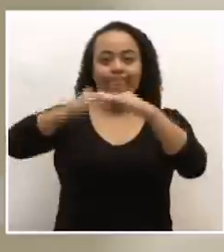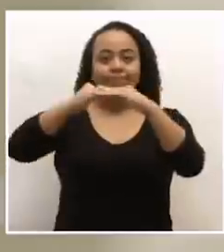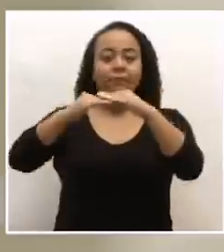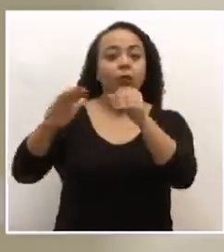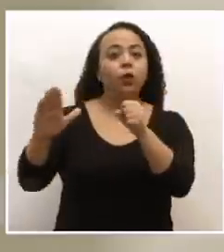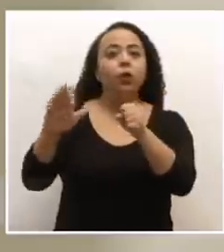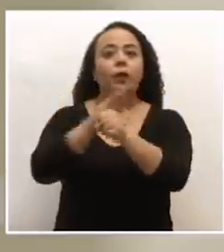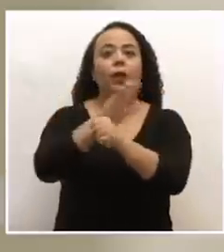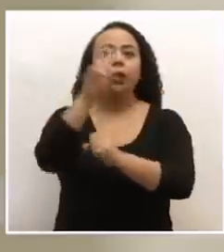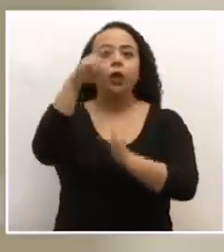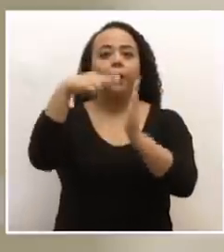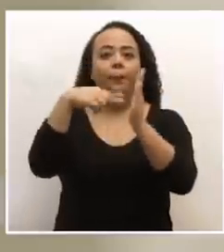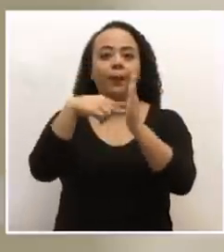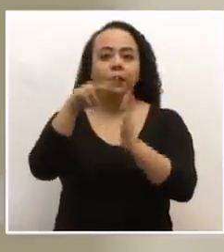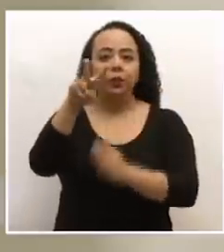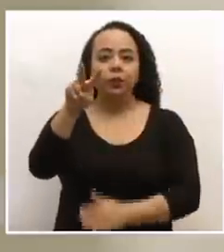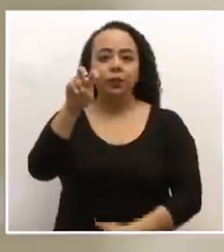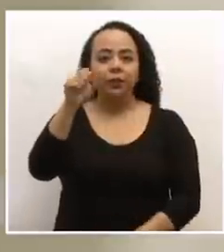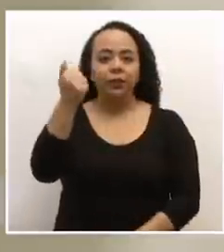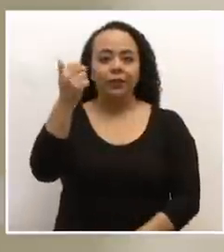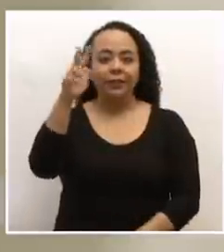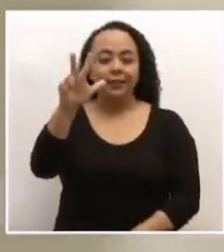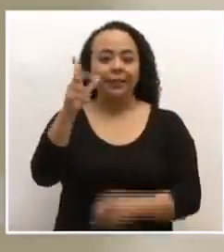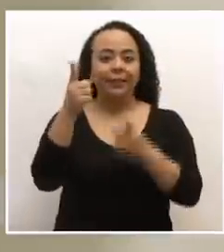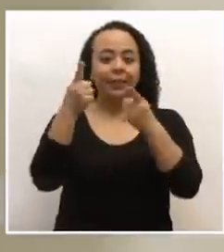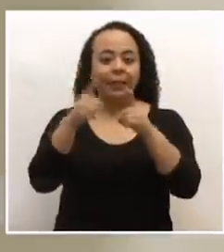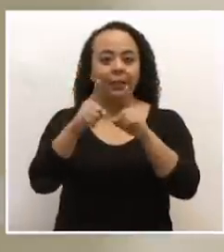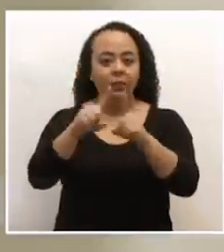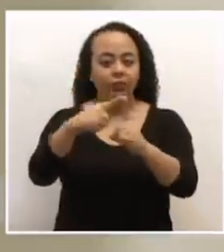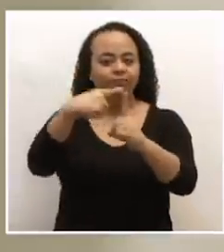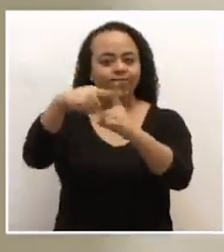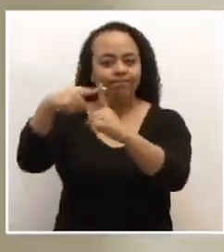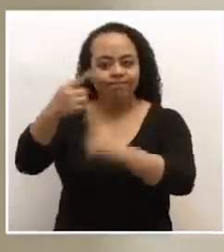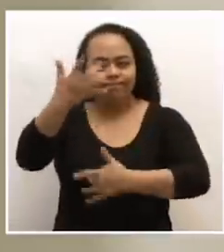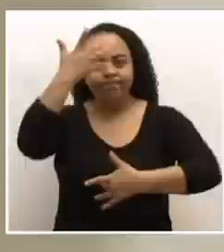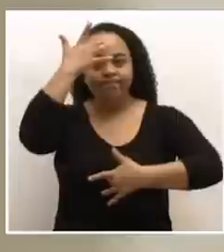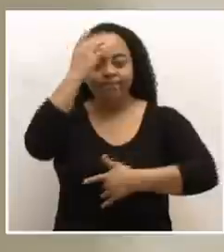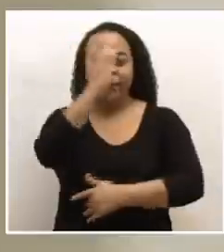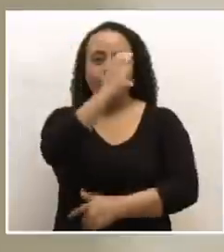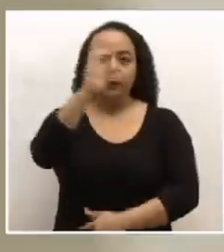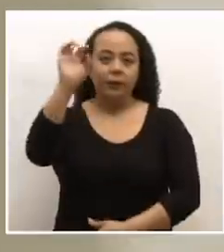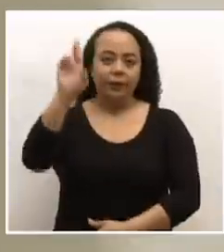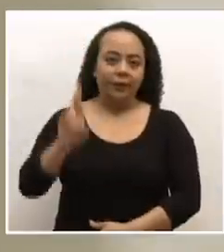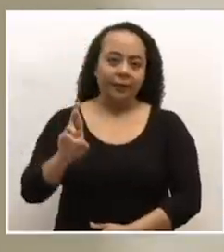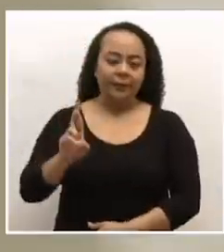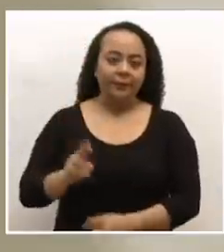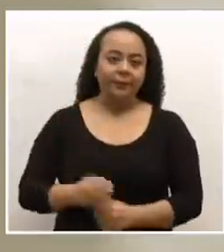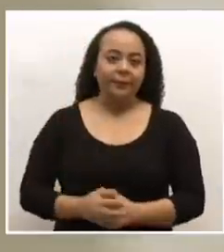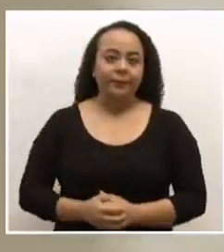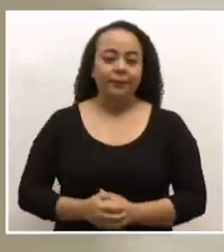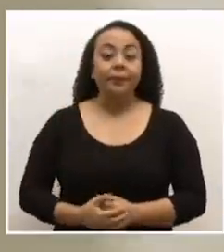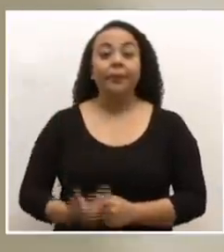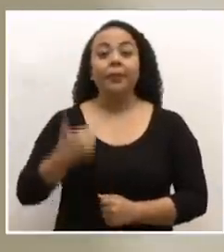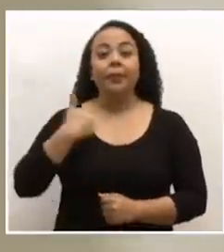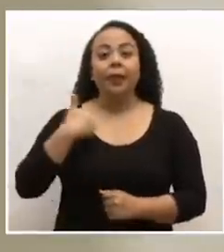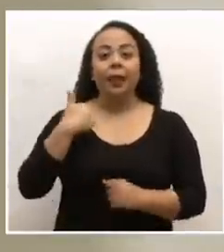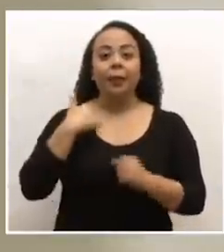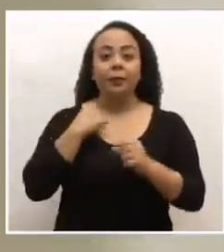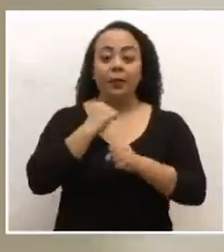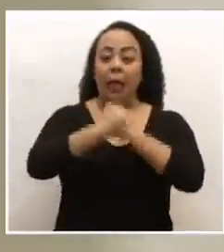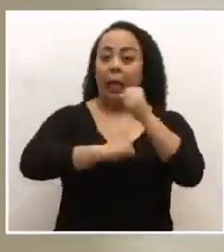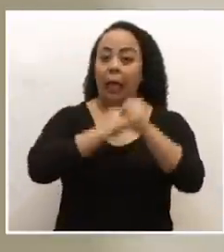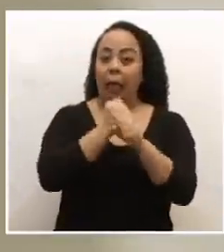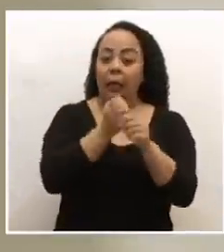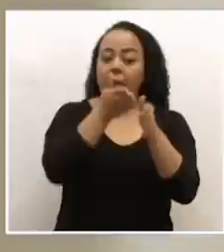de 2,213 casos positivos en Costa Rica. Tenemos un rango de